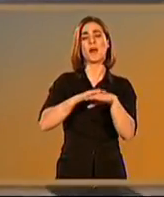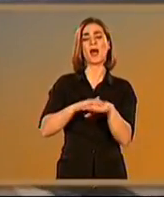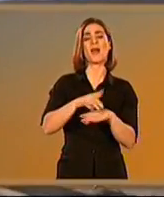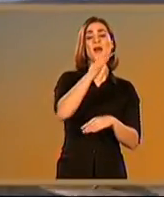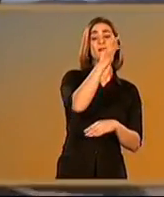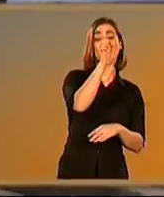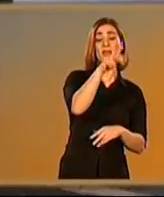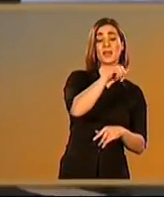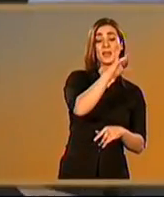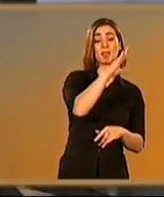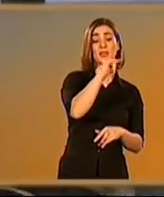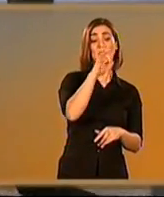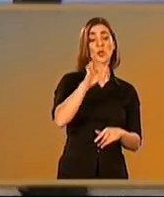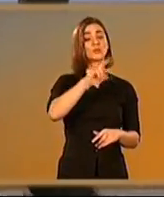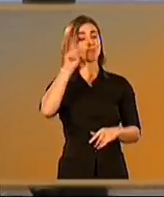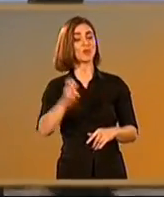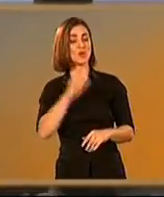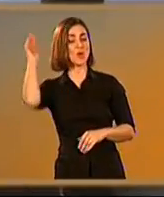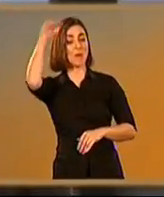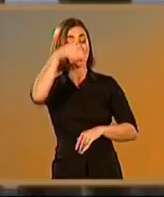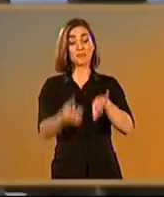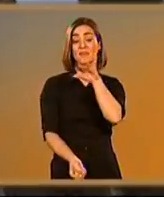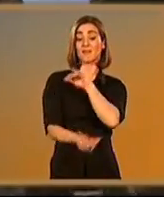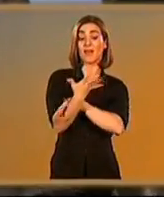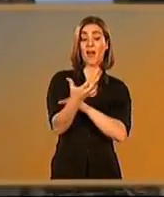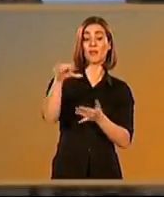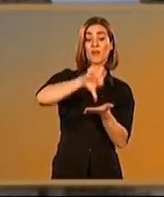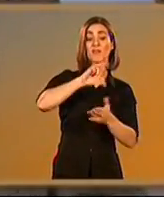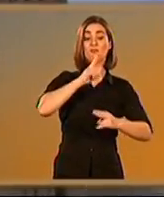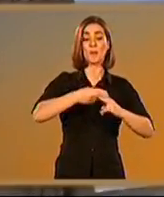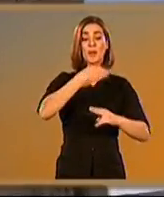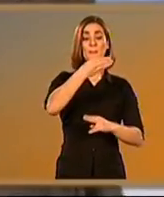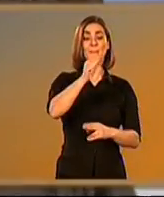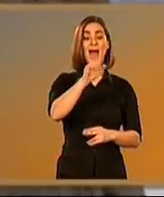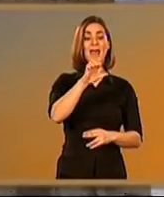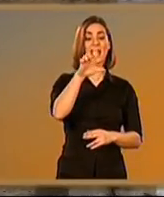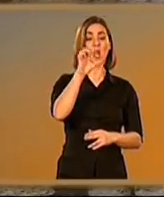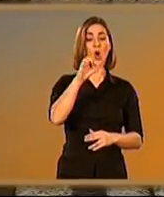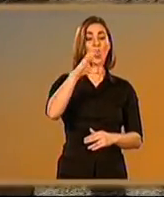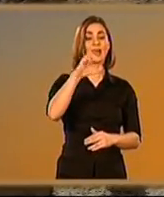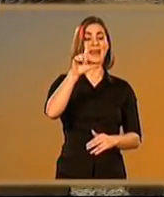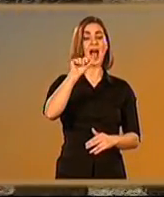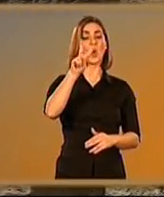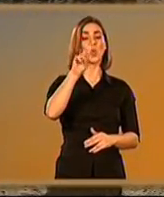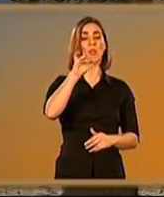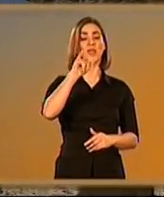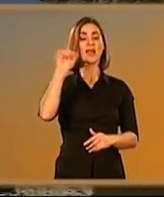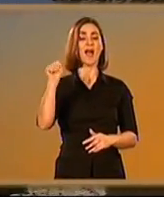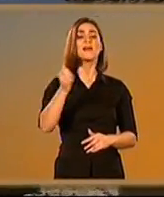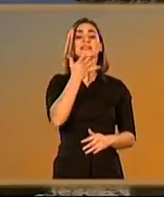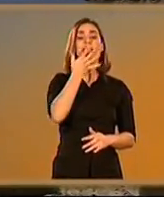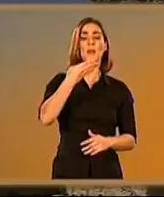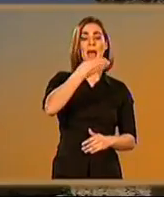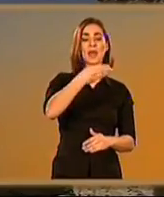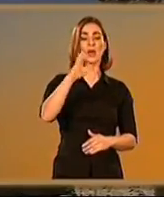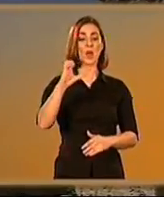y fue un enclave de excepcional importancia para fenicios y romanos que fundaron Baelo Claudia, finales del